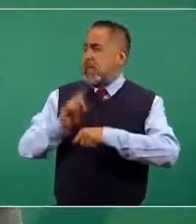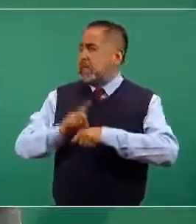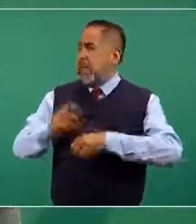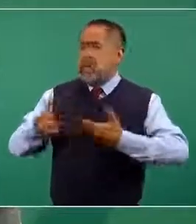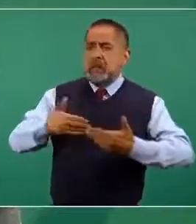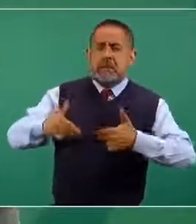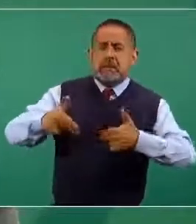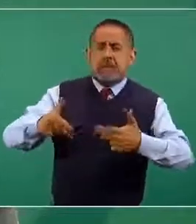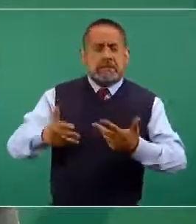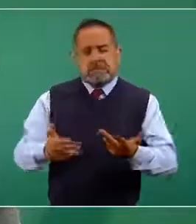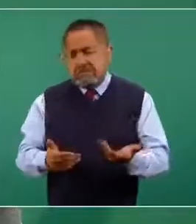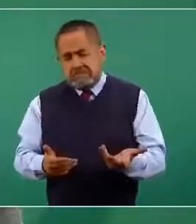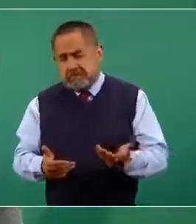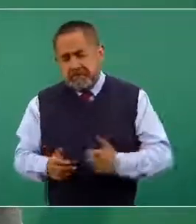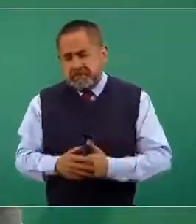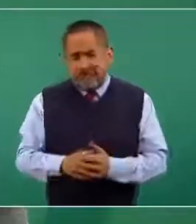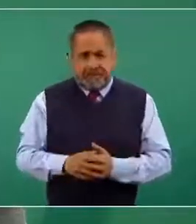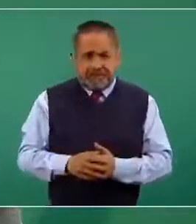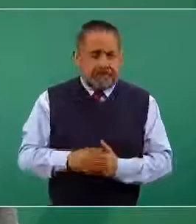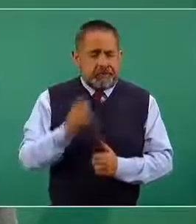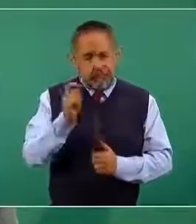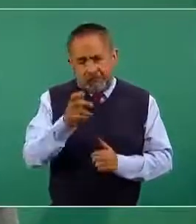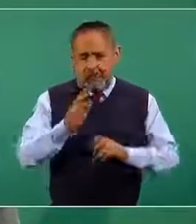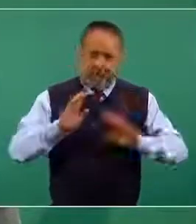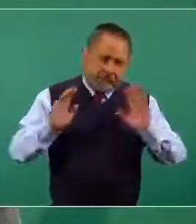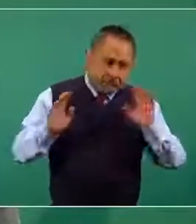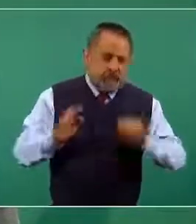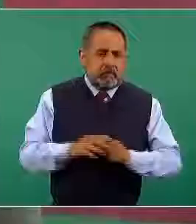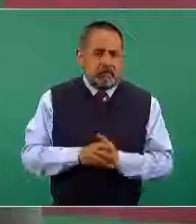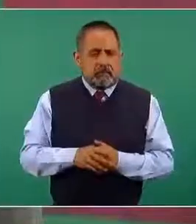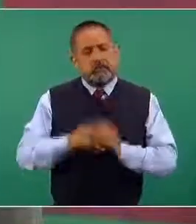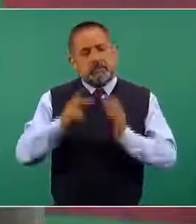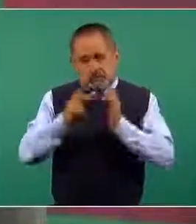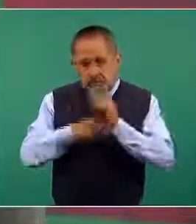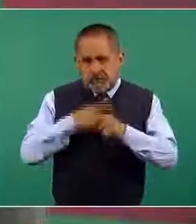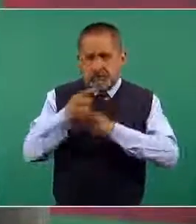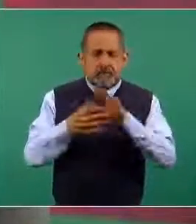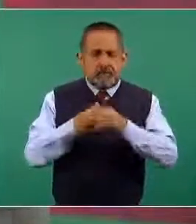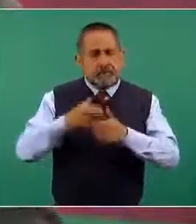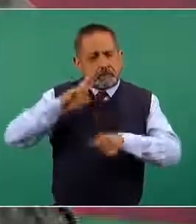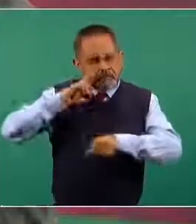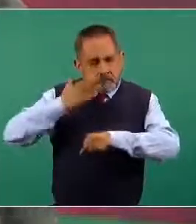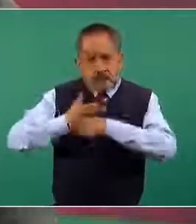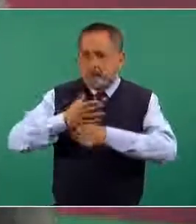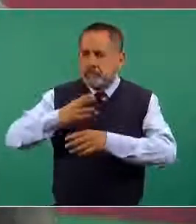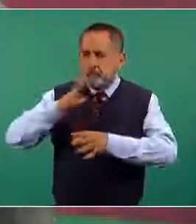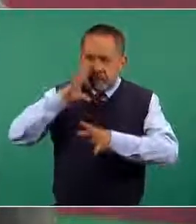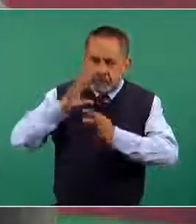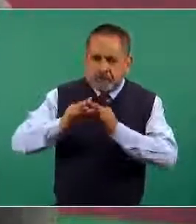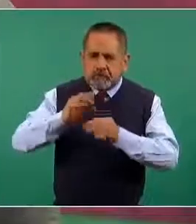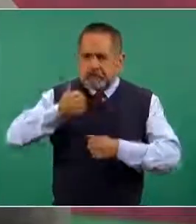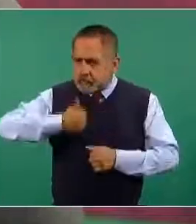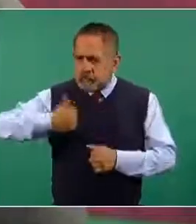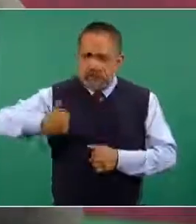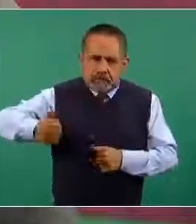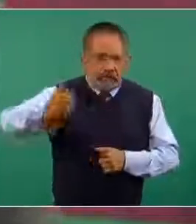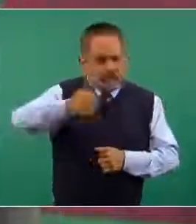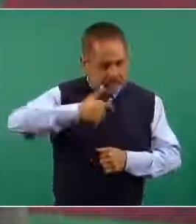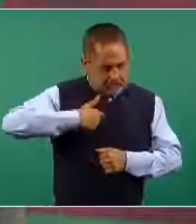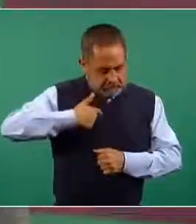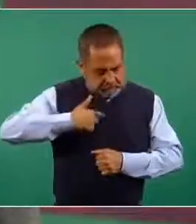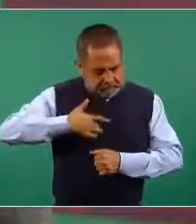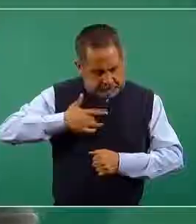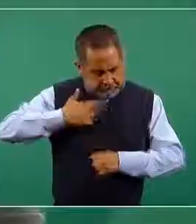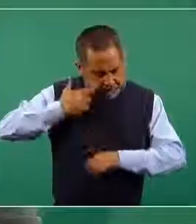diarias. Entonces, de cualquier forma, reitero la corresponsabilidad, la corresponsabilidad en